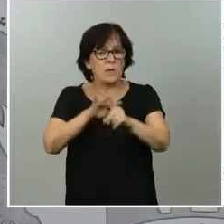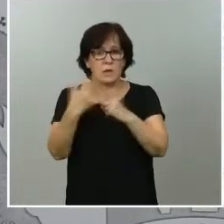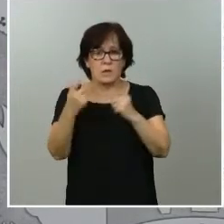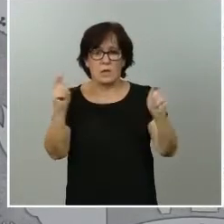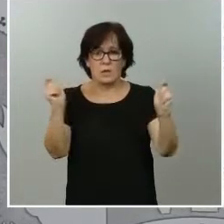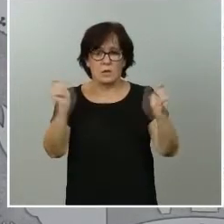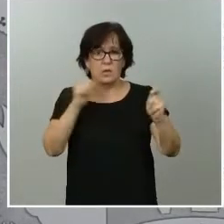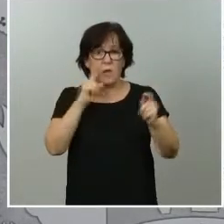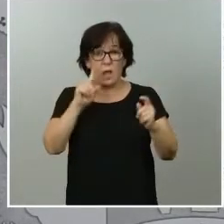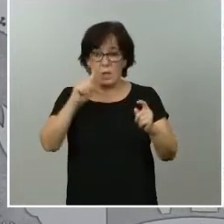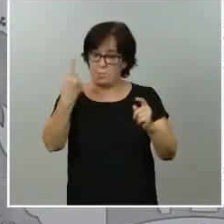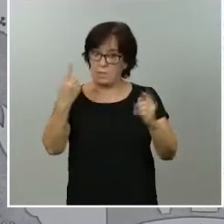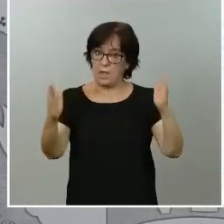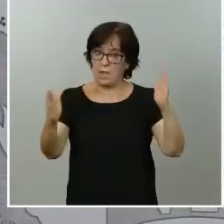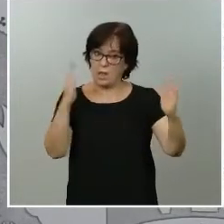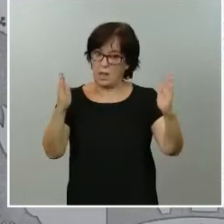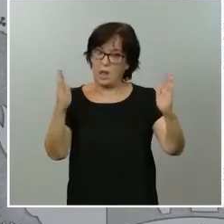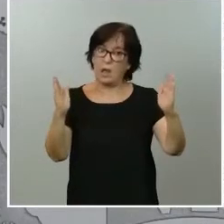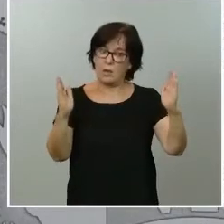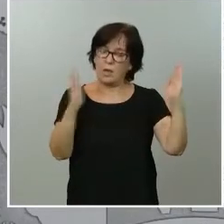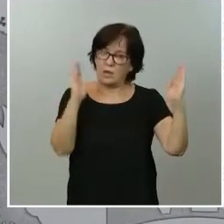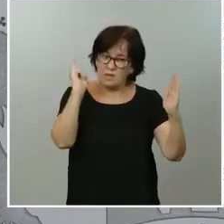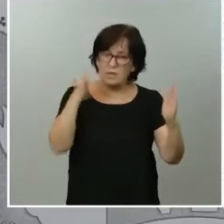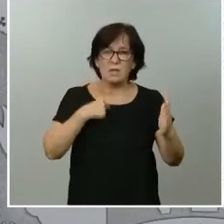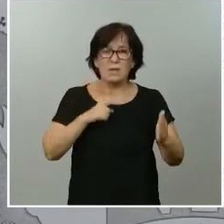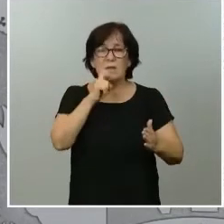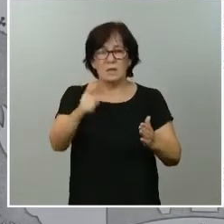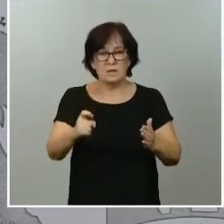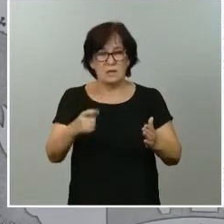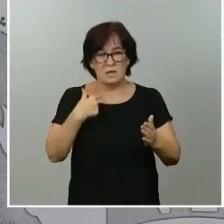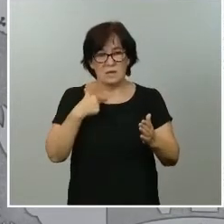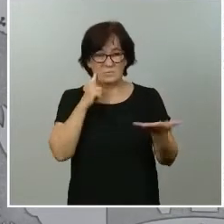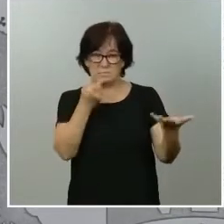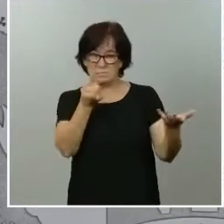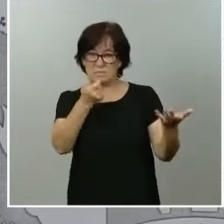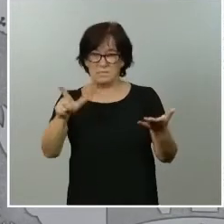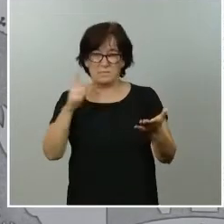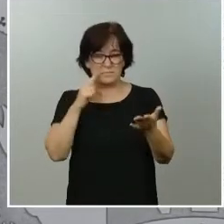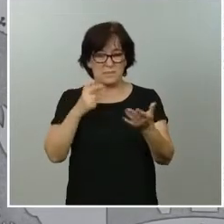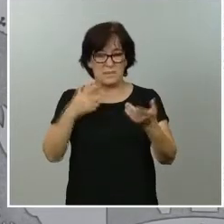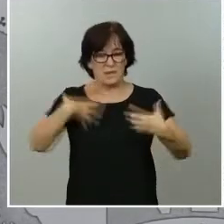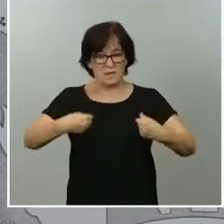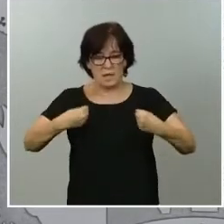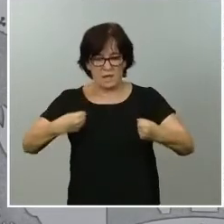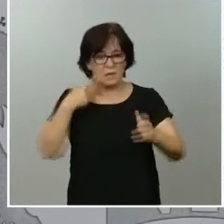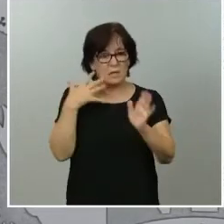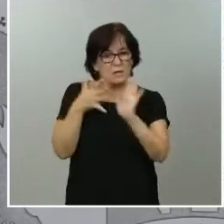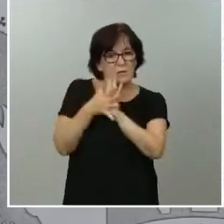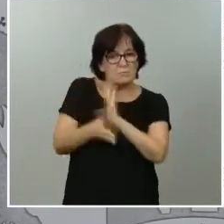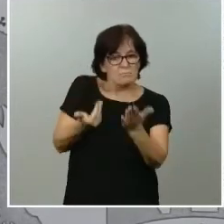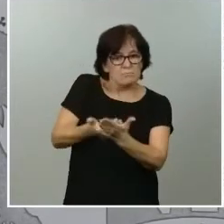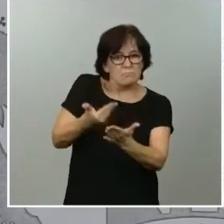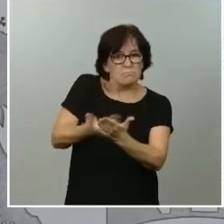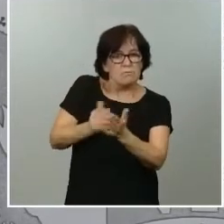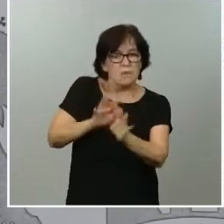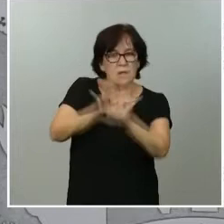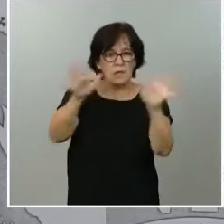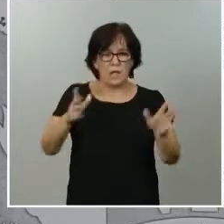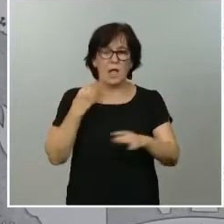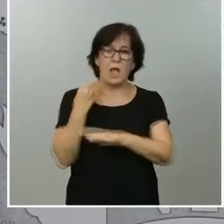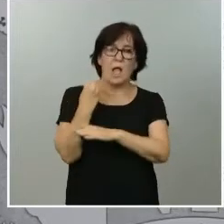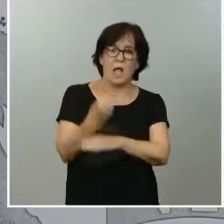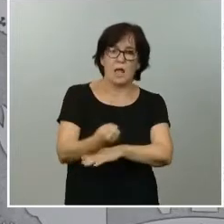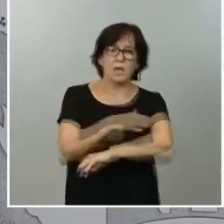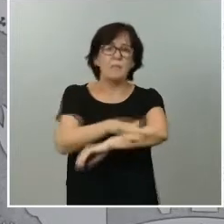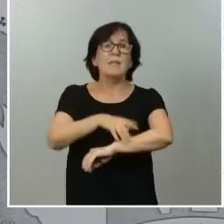De antemano les avanzo que las eluditudes basadas en razones sanitarias fundadas y claras contarán con el respaldo del Gobierno y también